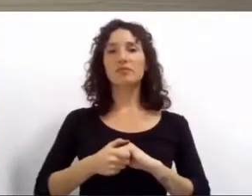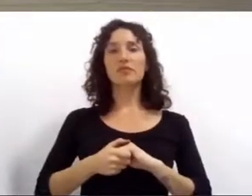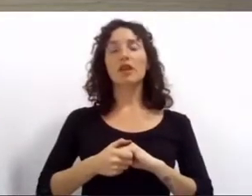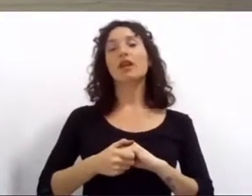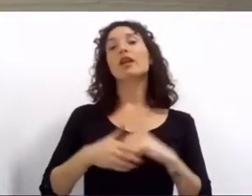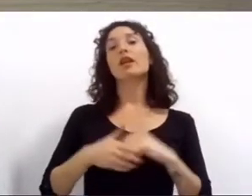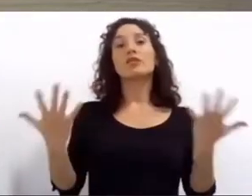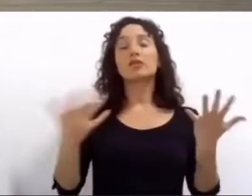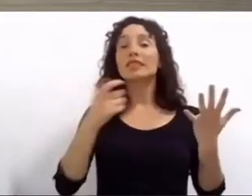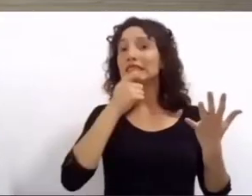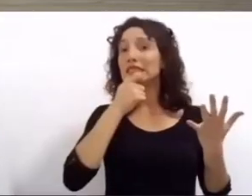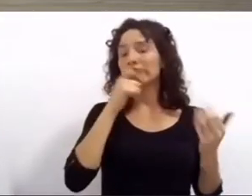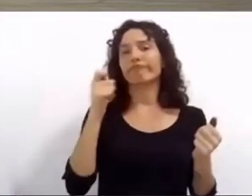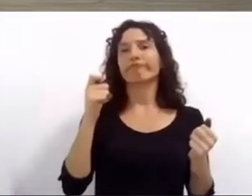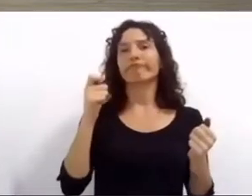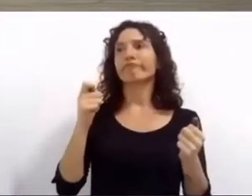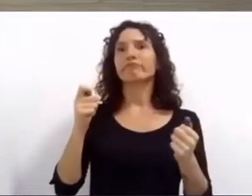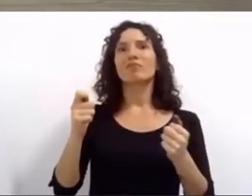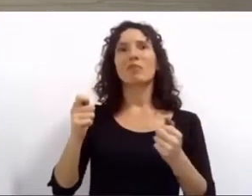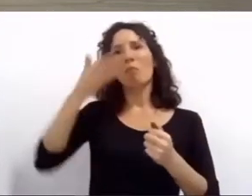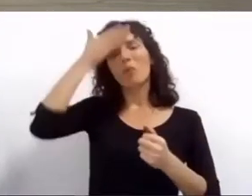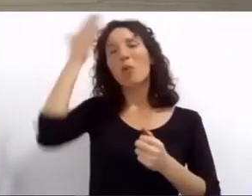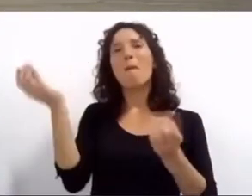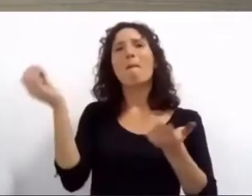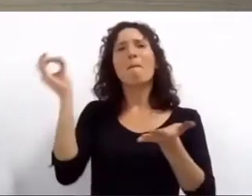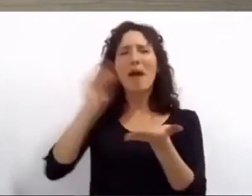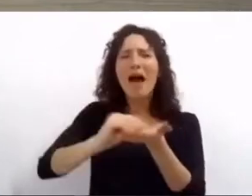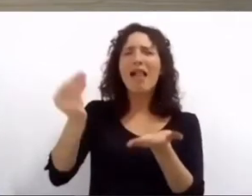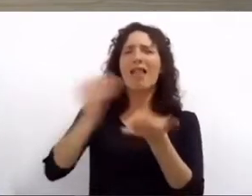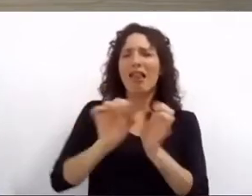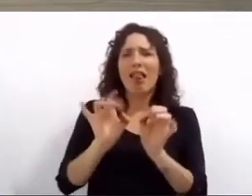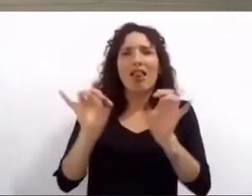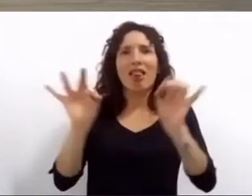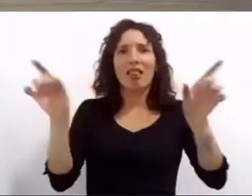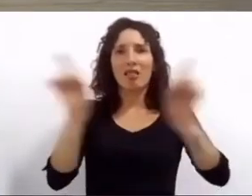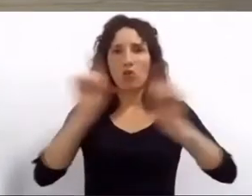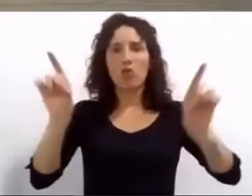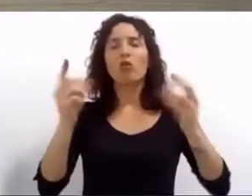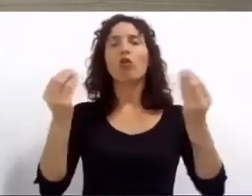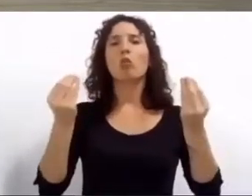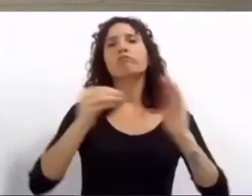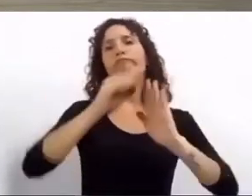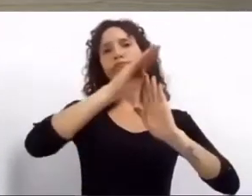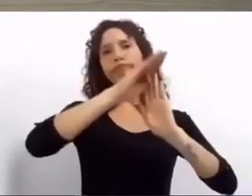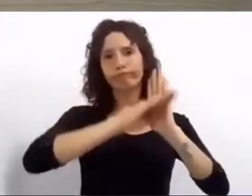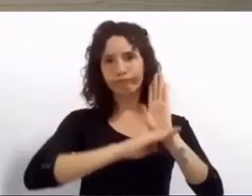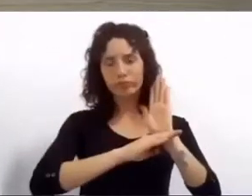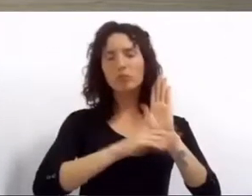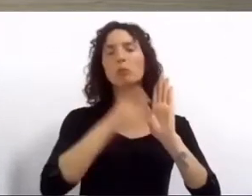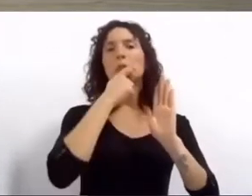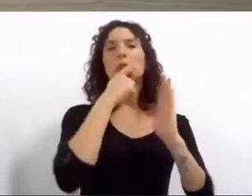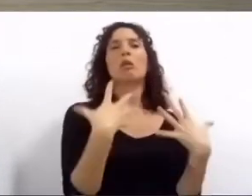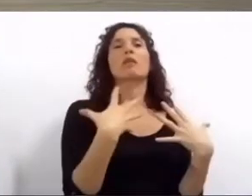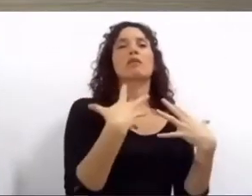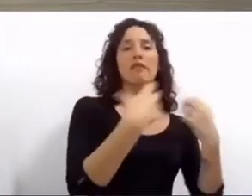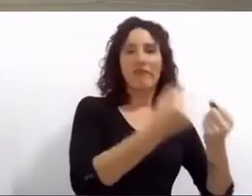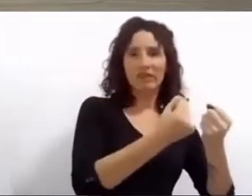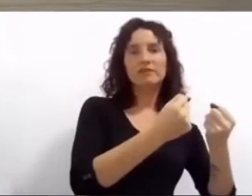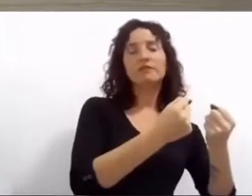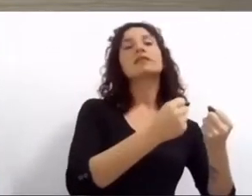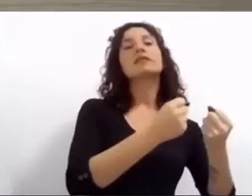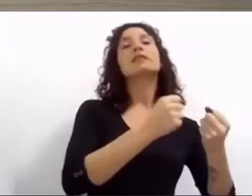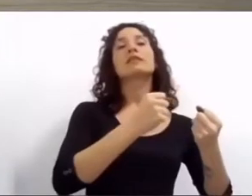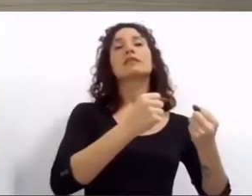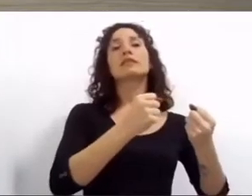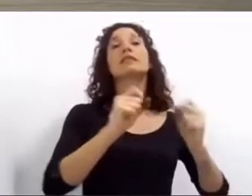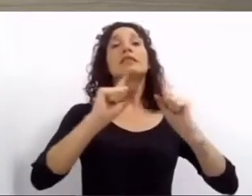Para evitar que eso nos pasara, abordamos el tema integralmente, diseñando un protocolo entre salud y defensa civil, acompañando la propuesta